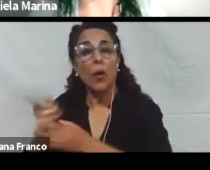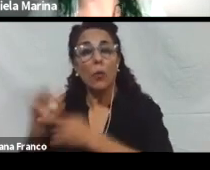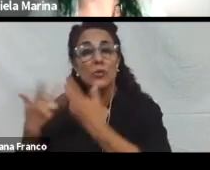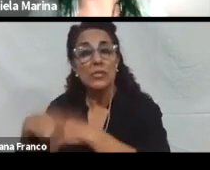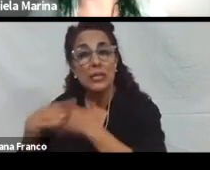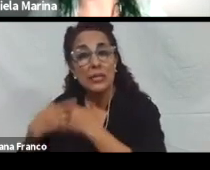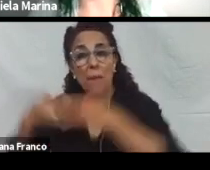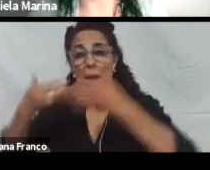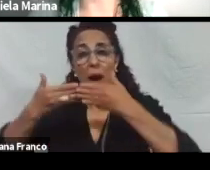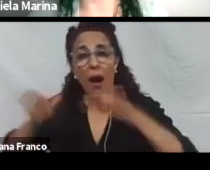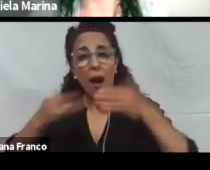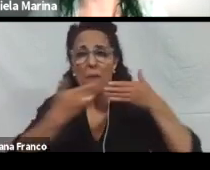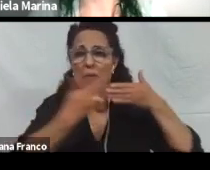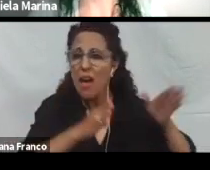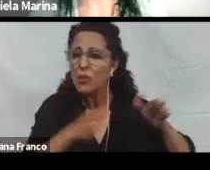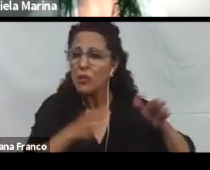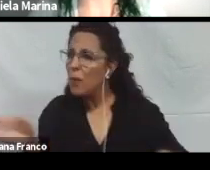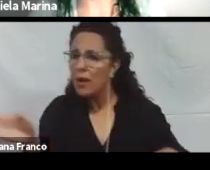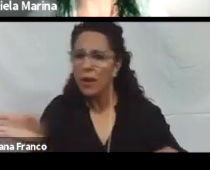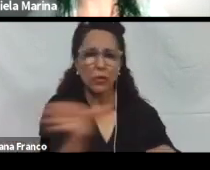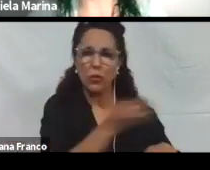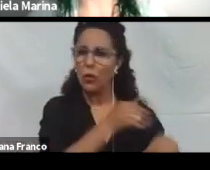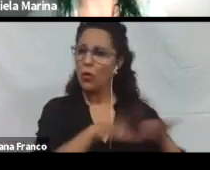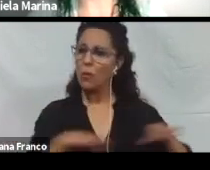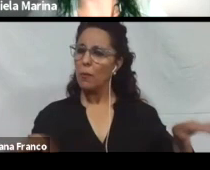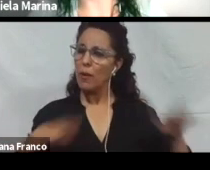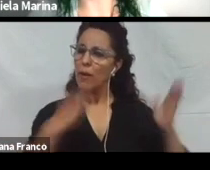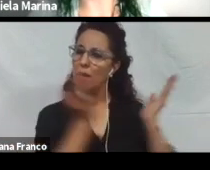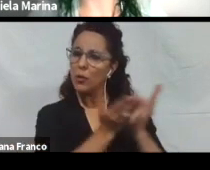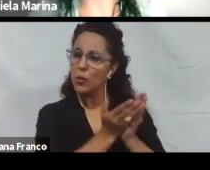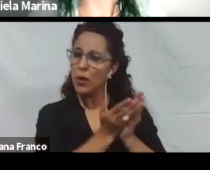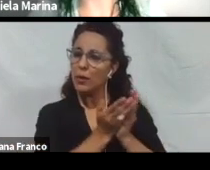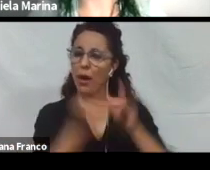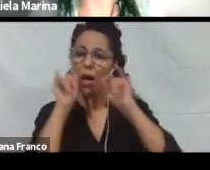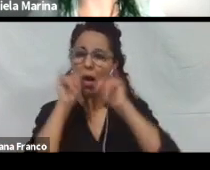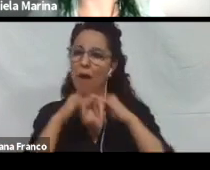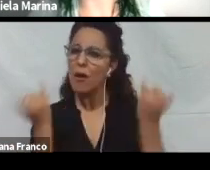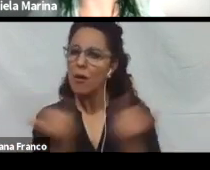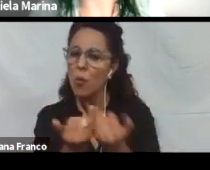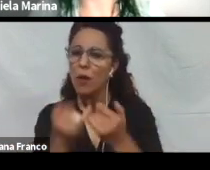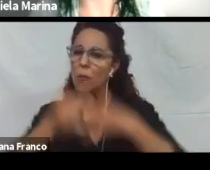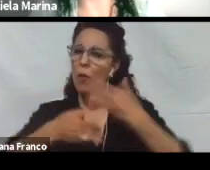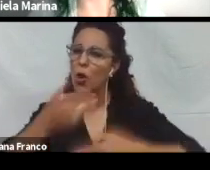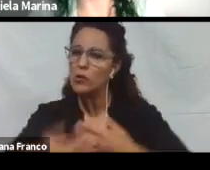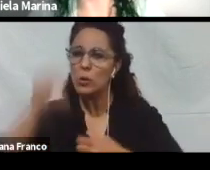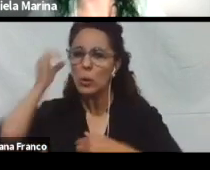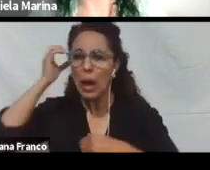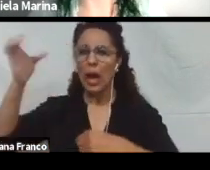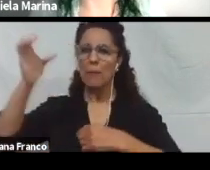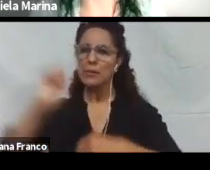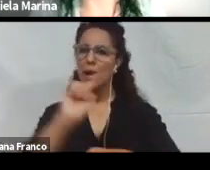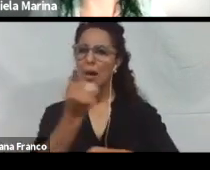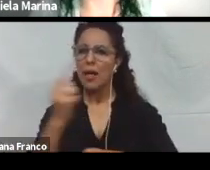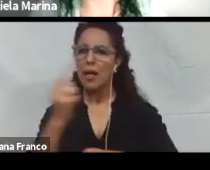abierto para todos los estudiantes, y evalúa el proceso de cada uno teniendo en cuenta sus capacidades individuales